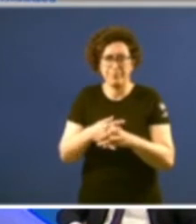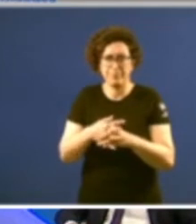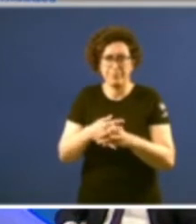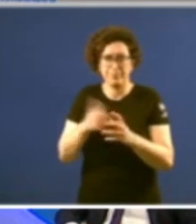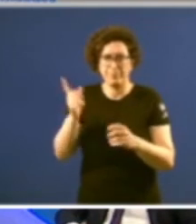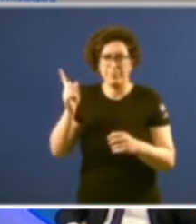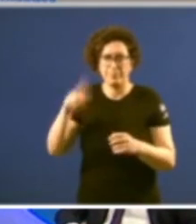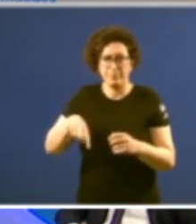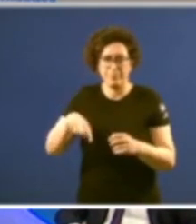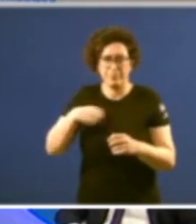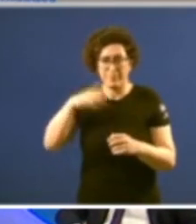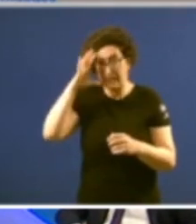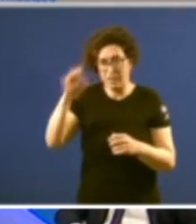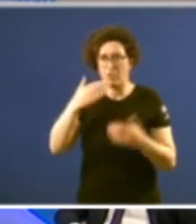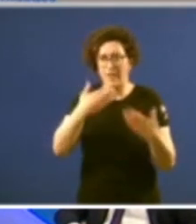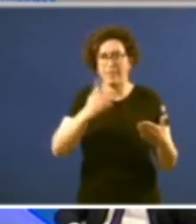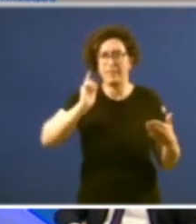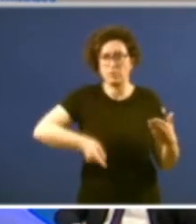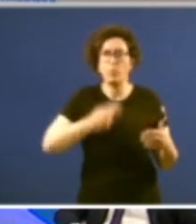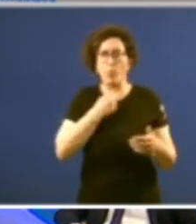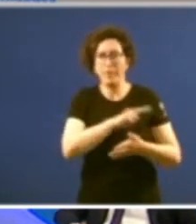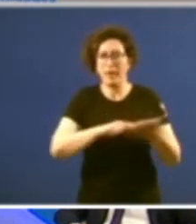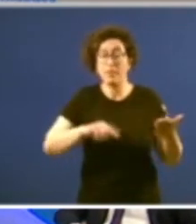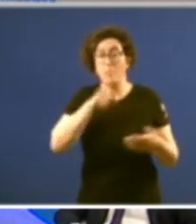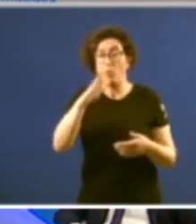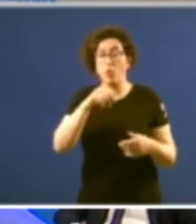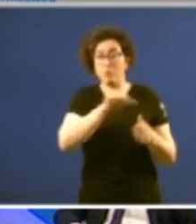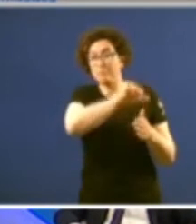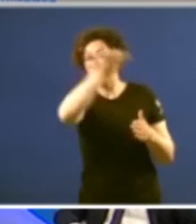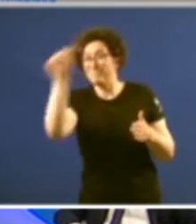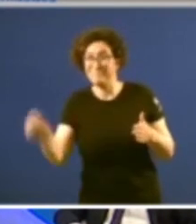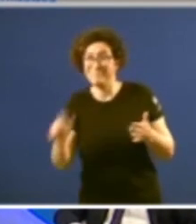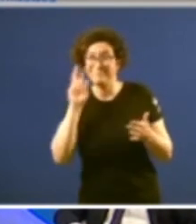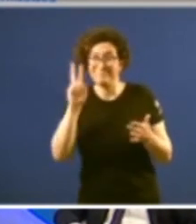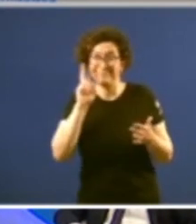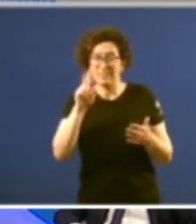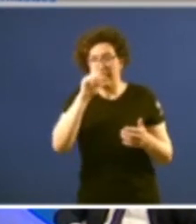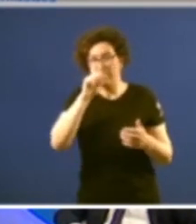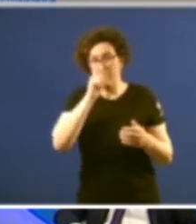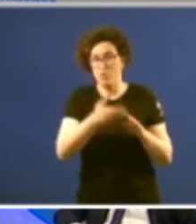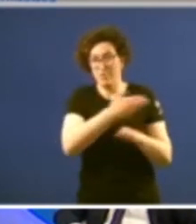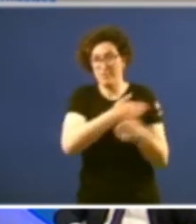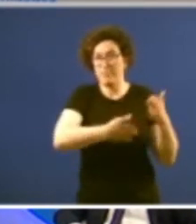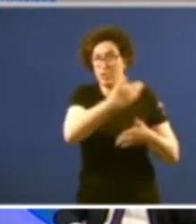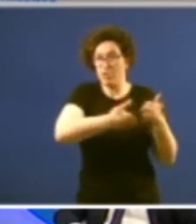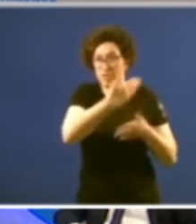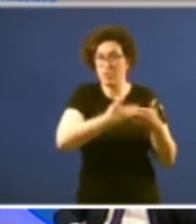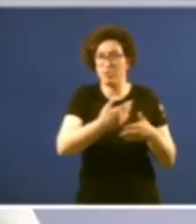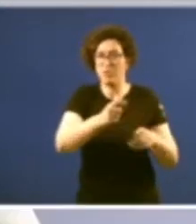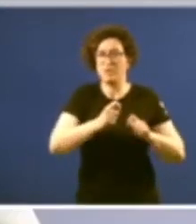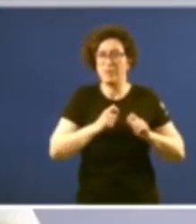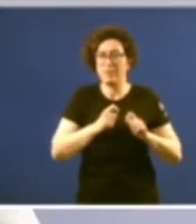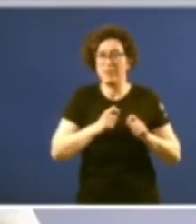tamén dou gracias ao director da Voz de Galicia porque facendo este recorrido a través da Meroteca tamén me evita